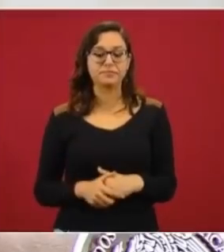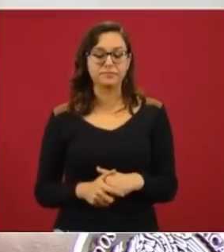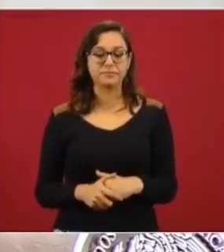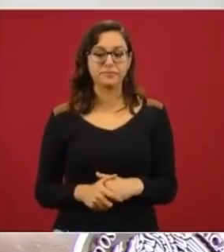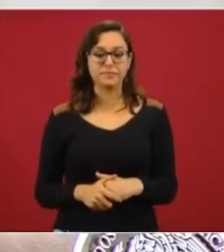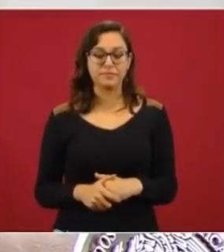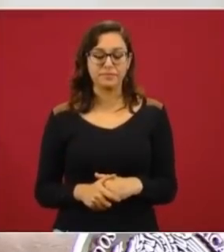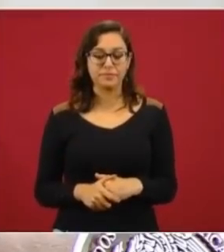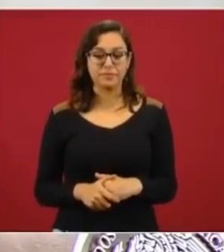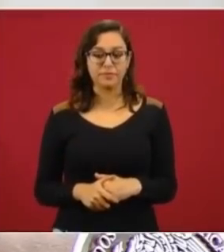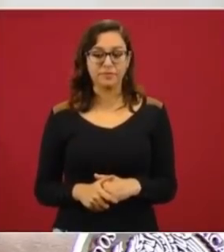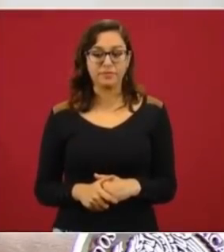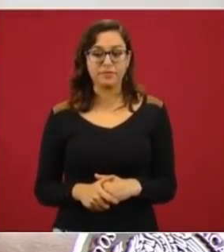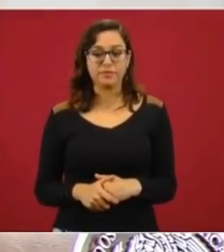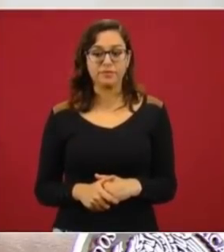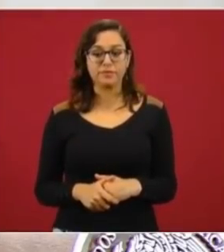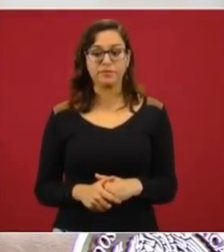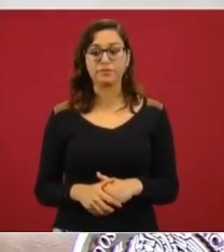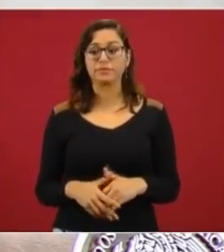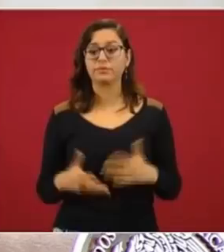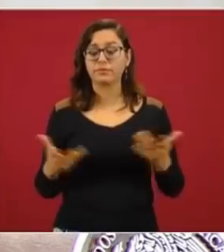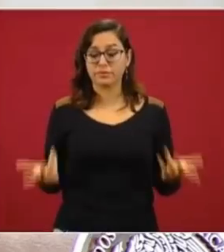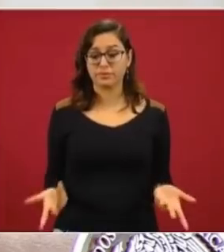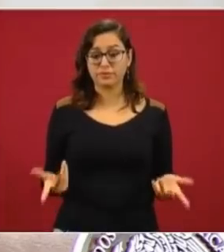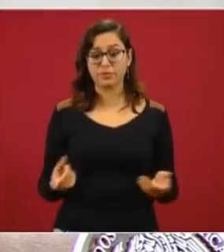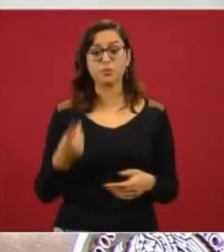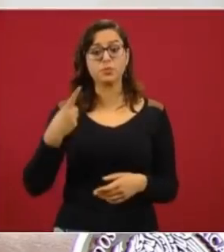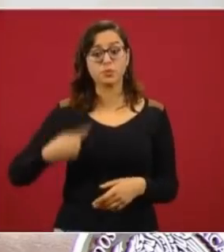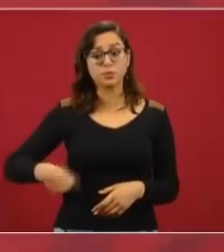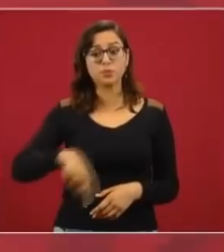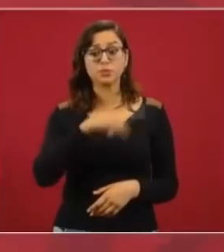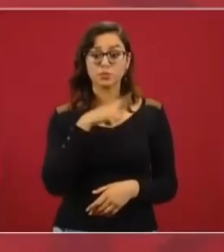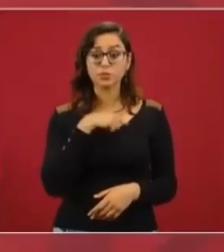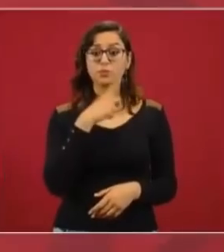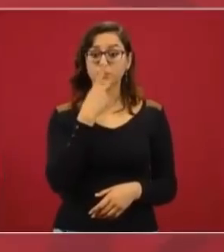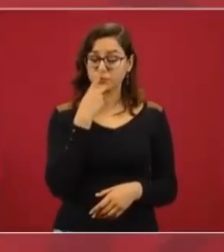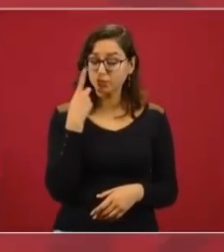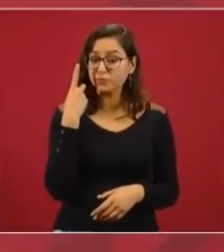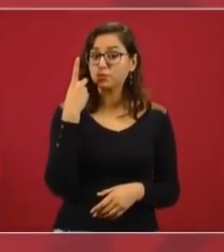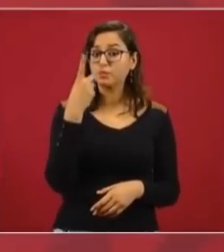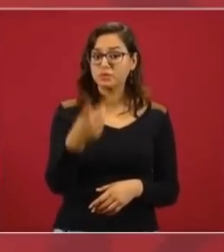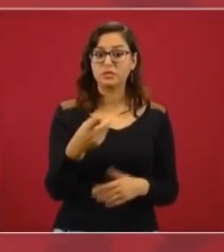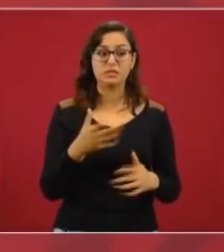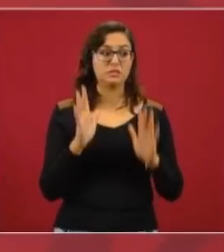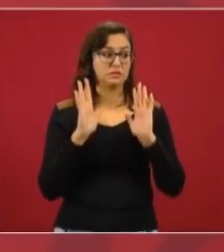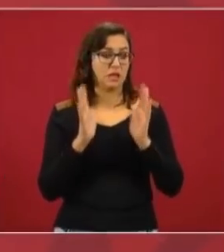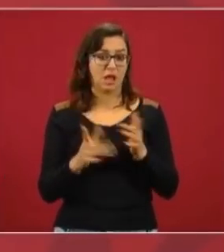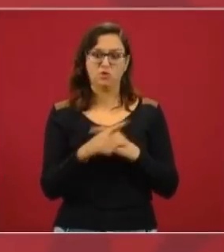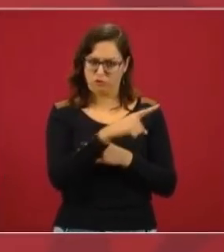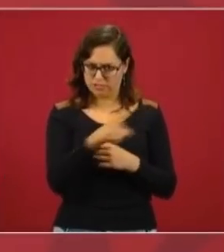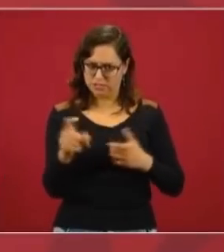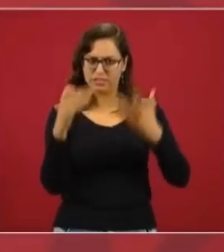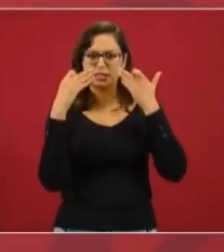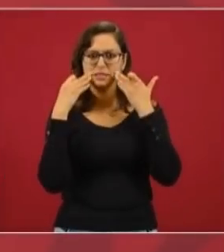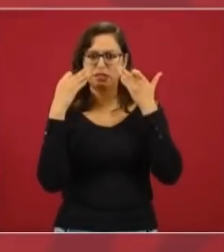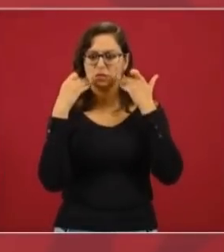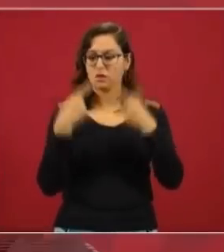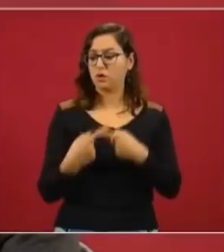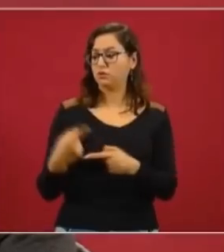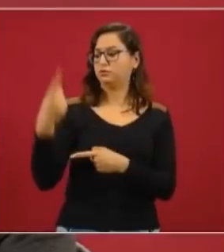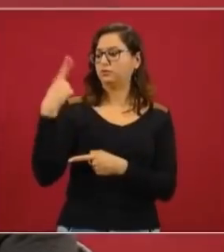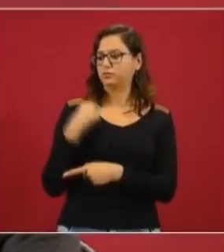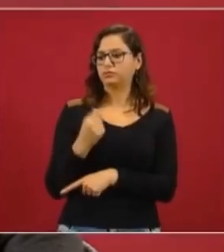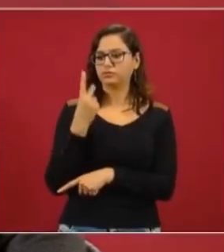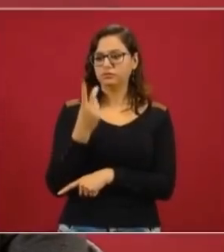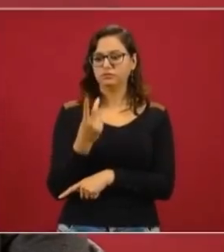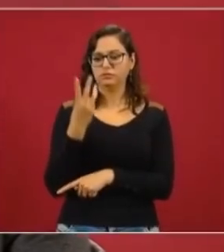Les decíamos, a ustedes les consta, lo vengo planteando aquí desde hace dos o tres meses, de que teníamos